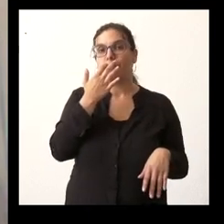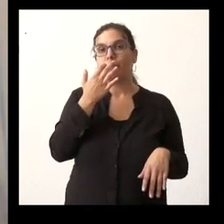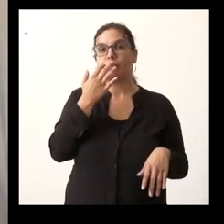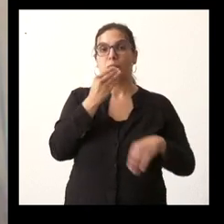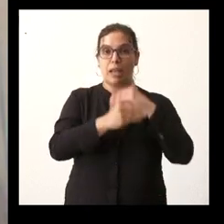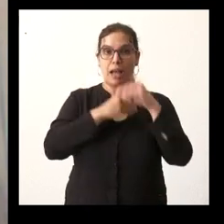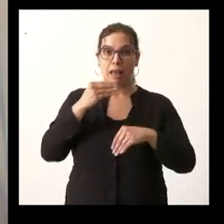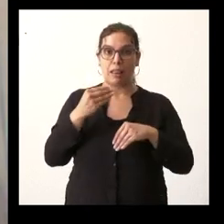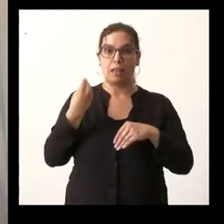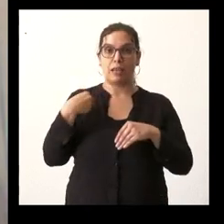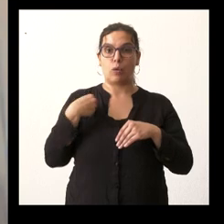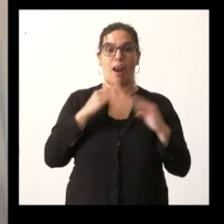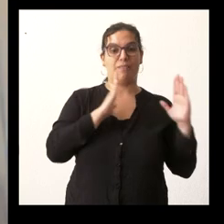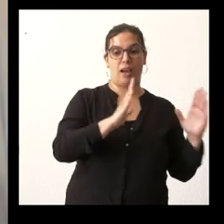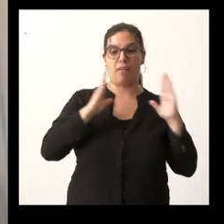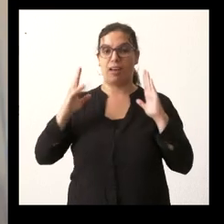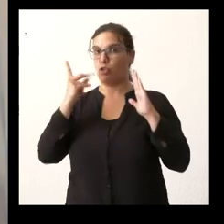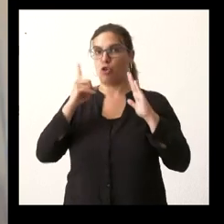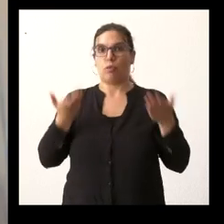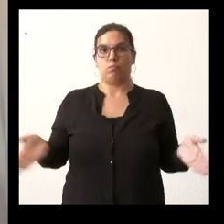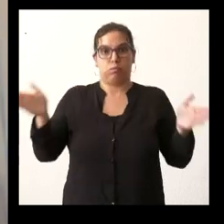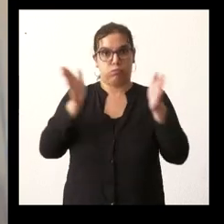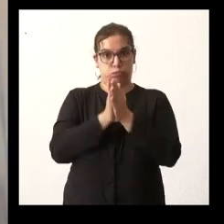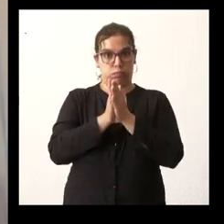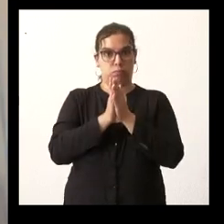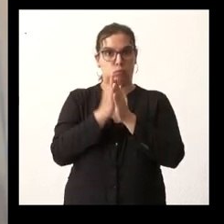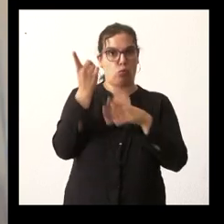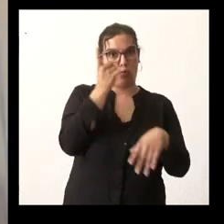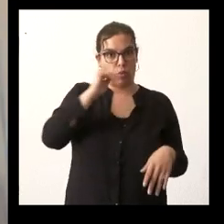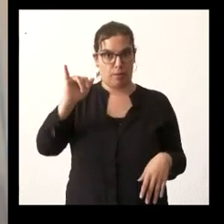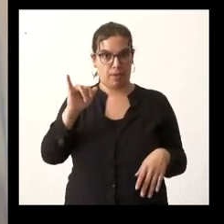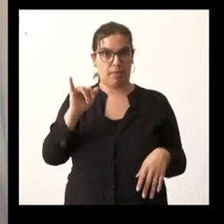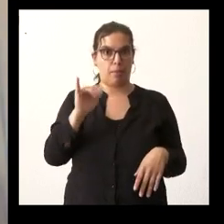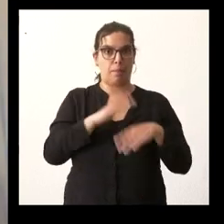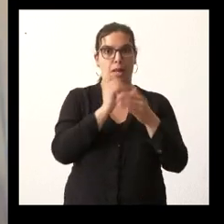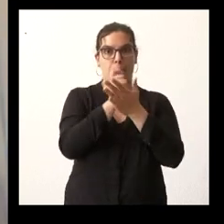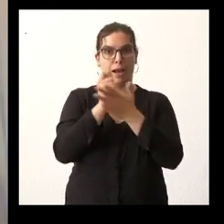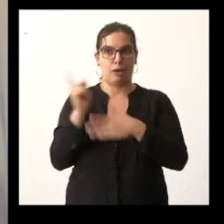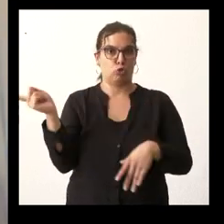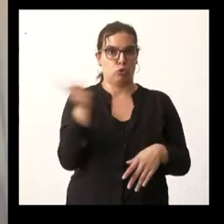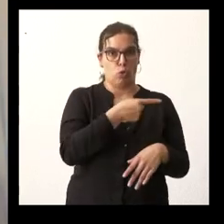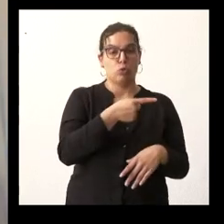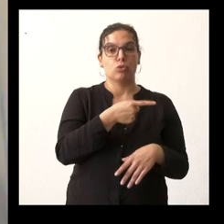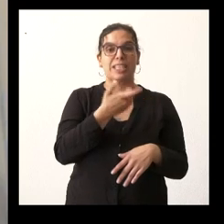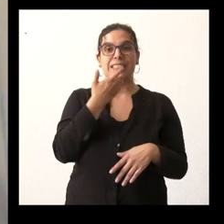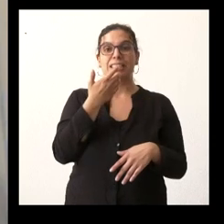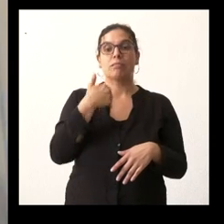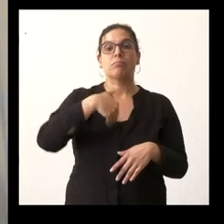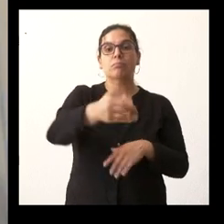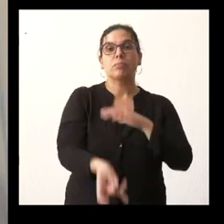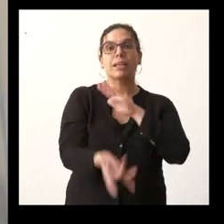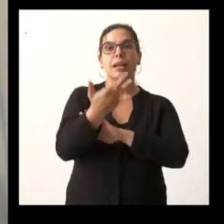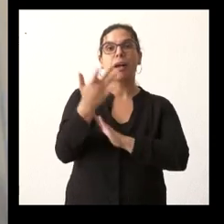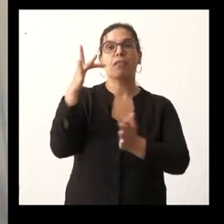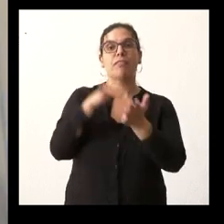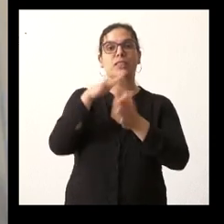manera conjunta y no esperar a hacerlo en dos fases para que se pague todo al mismo tiempo si hay una fecha prevista de cuándo van a salir